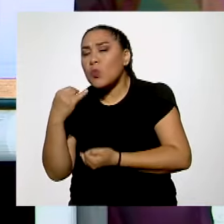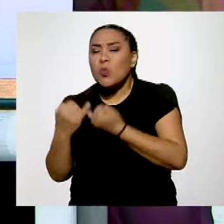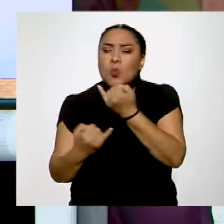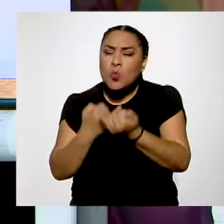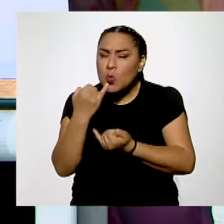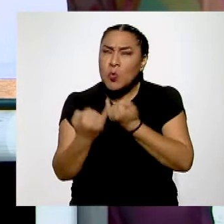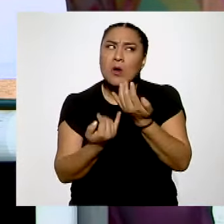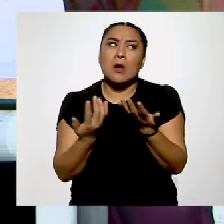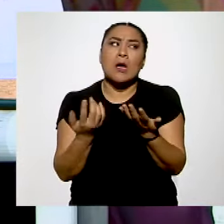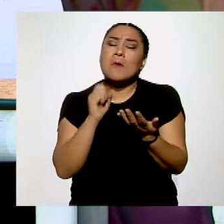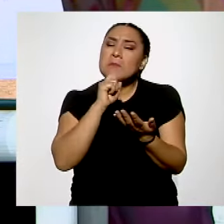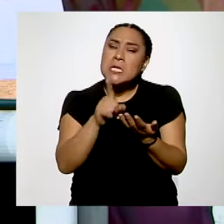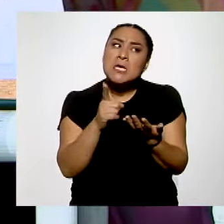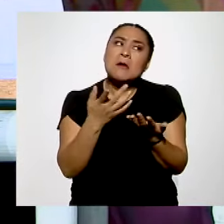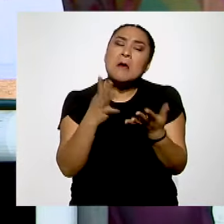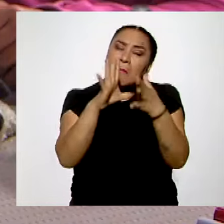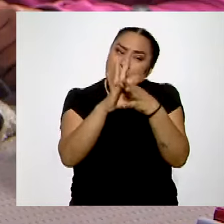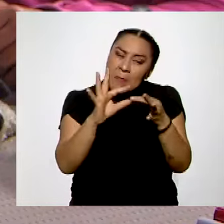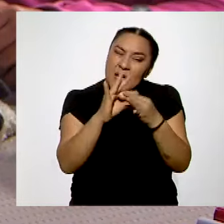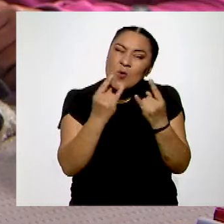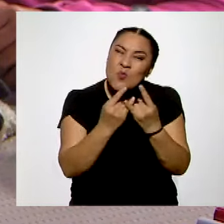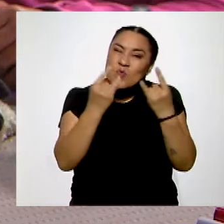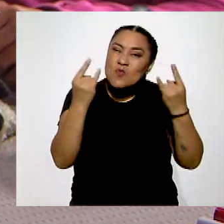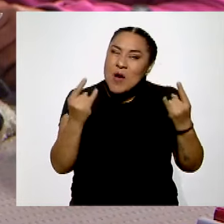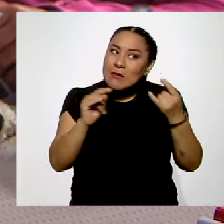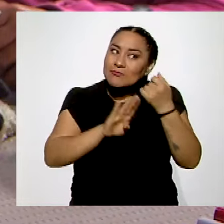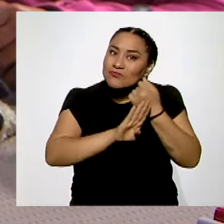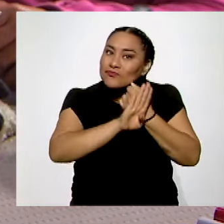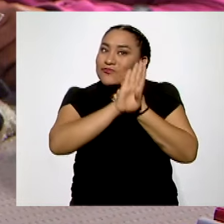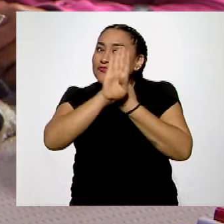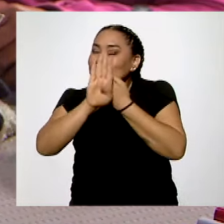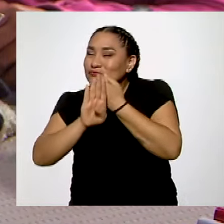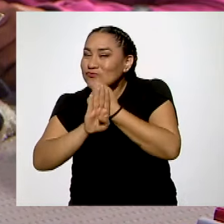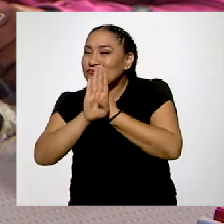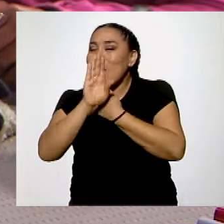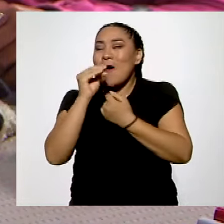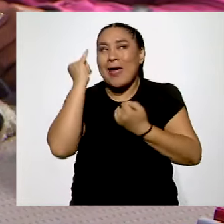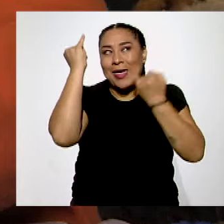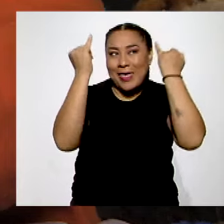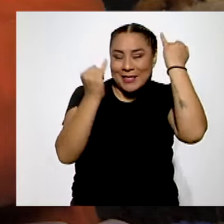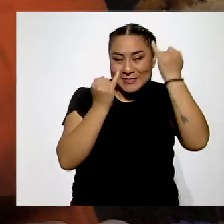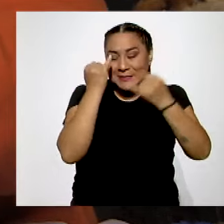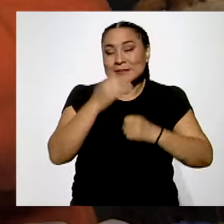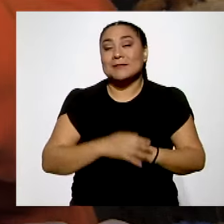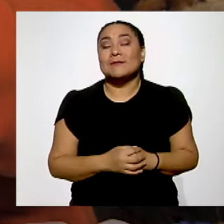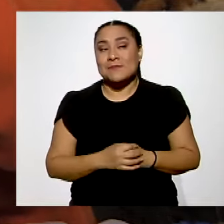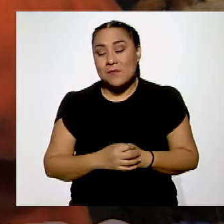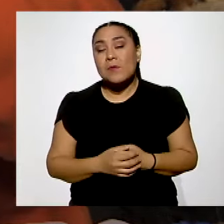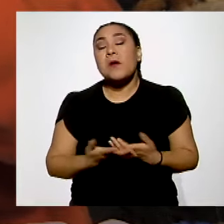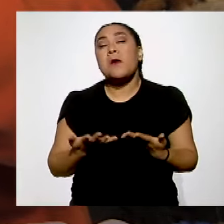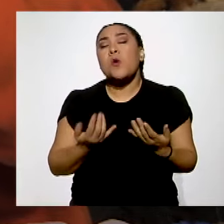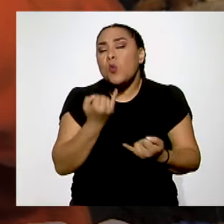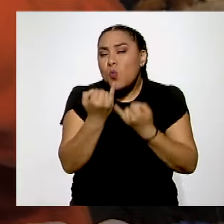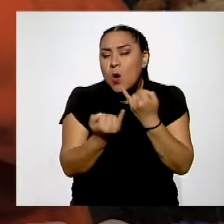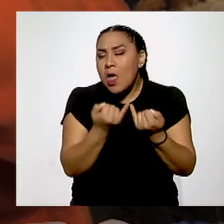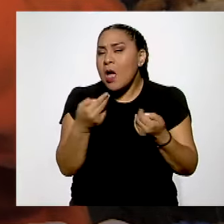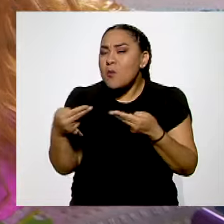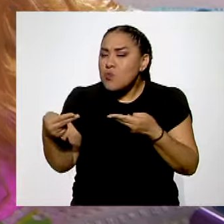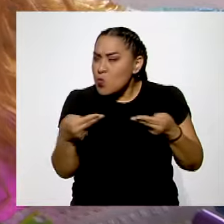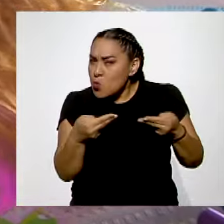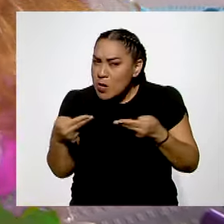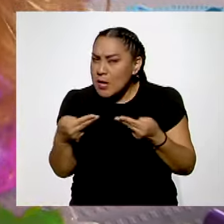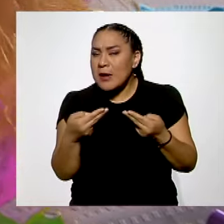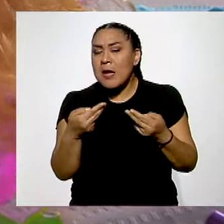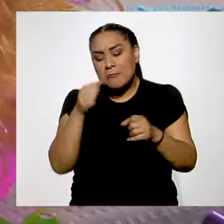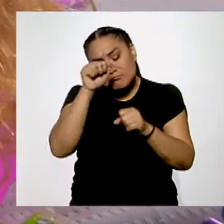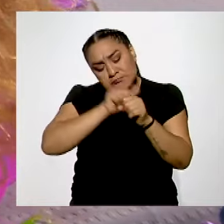También contar un cuento de terror y de fantasía. Jugar a las muñequitas, peinar